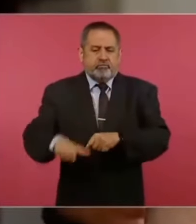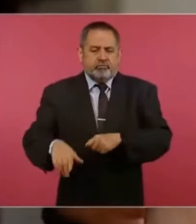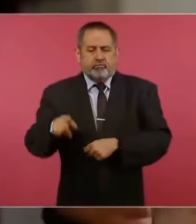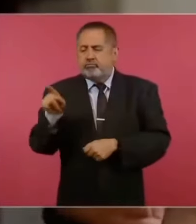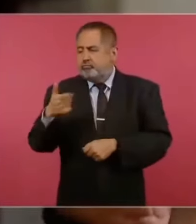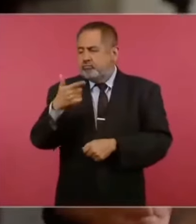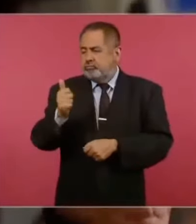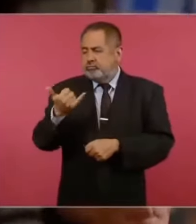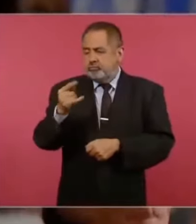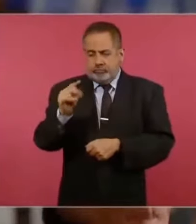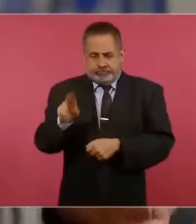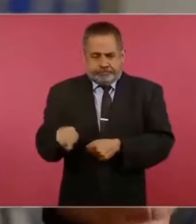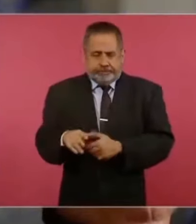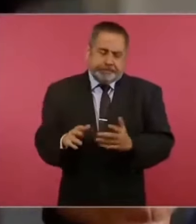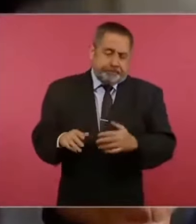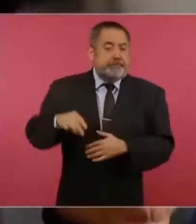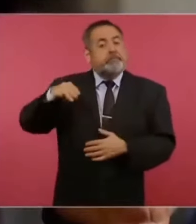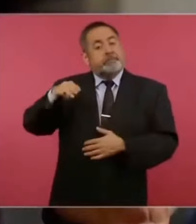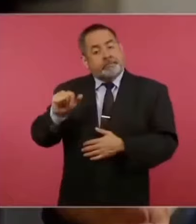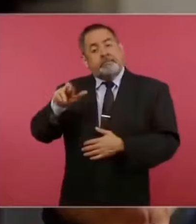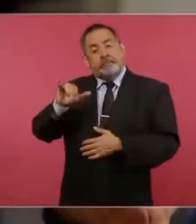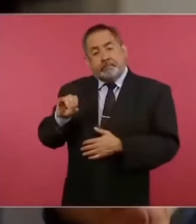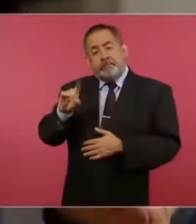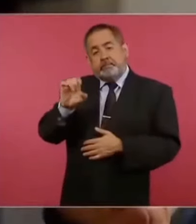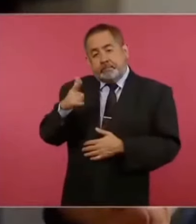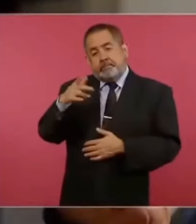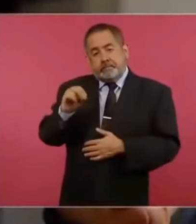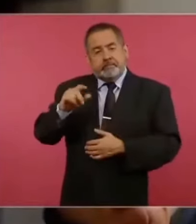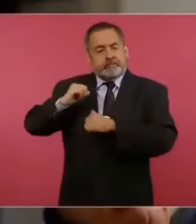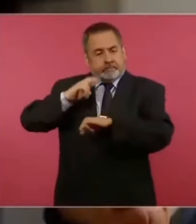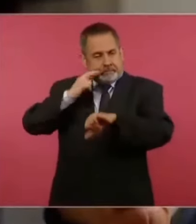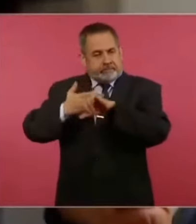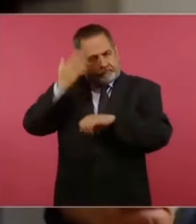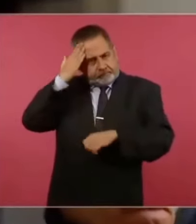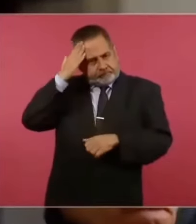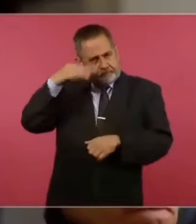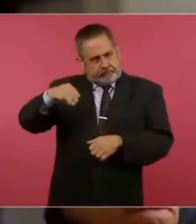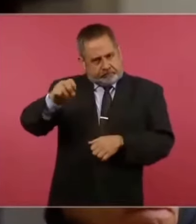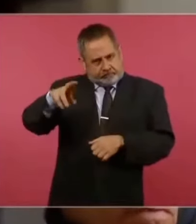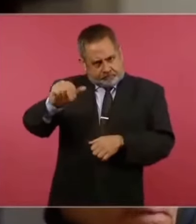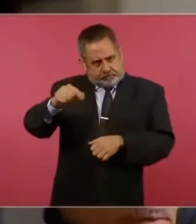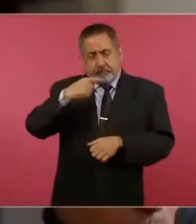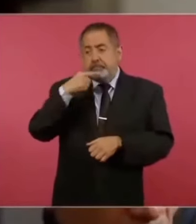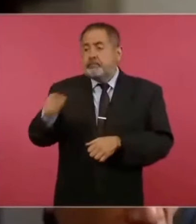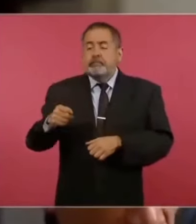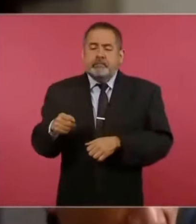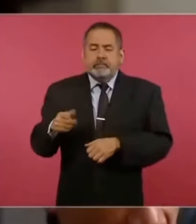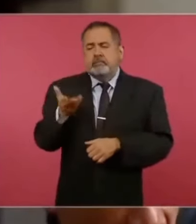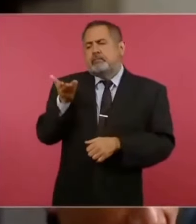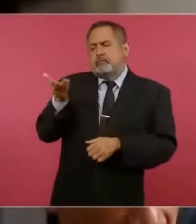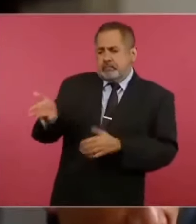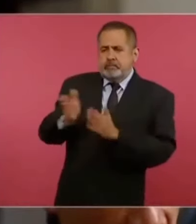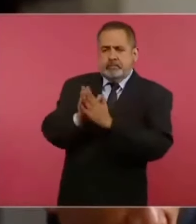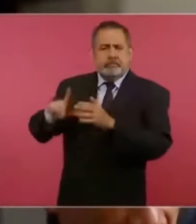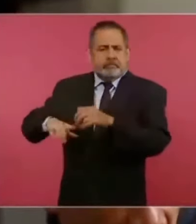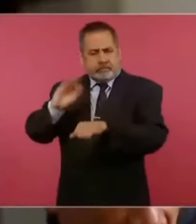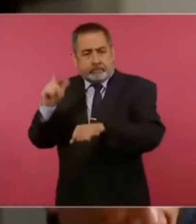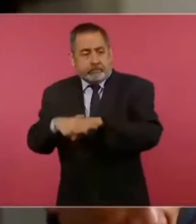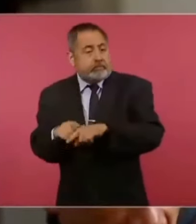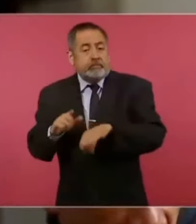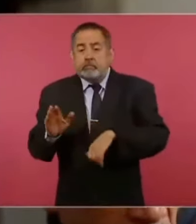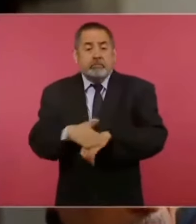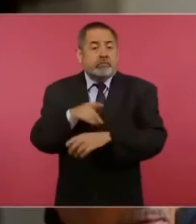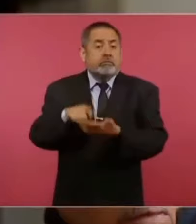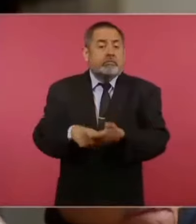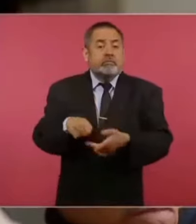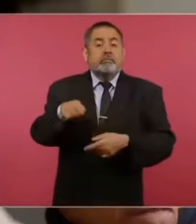argumentó Mario Delgado de Morena que esta solicitud la hace porque el Instituto Electoral de Guanajuato pidió